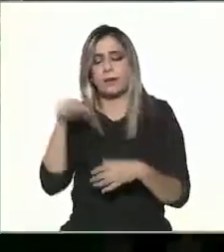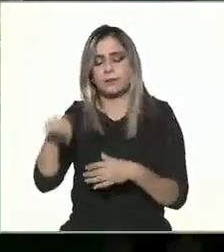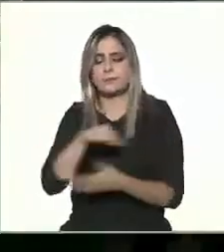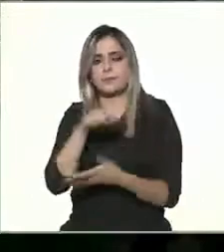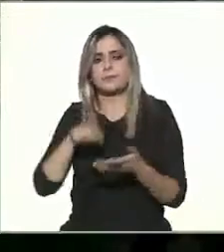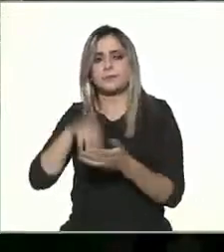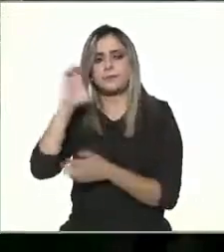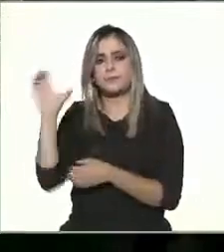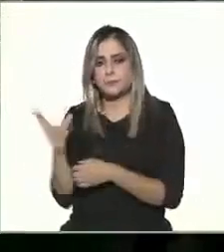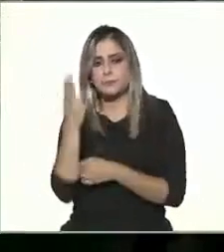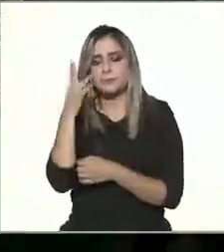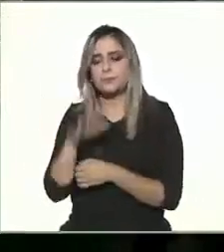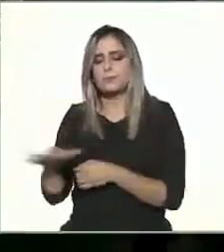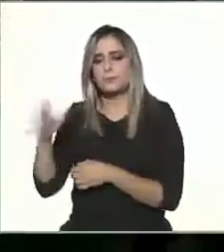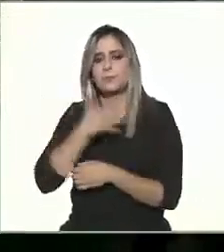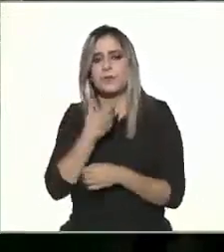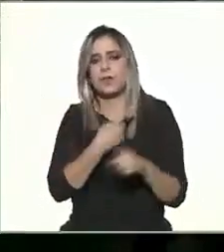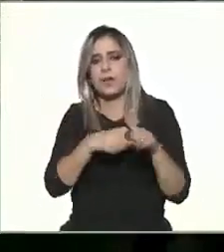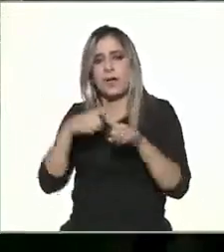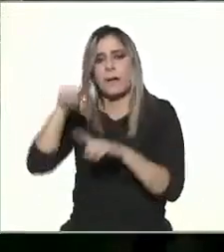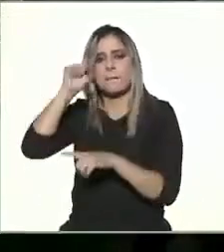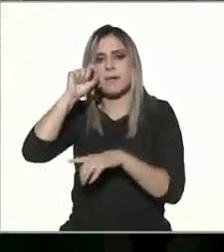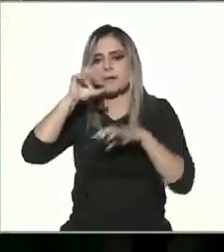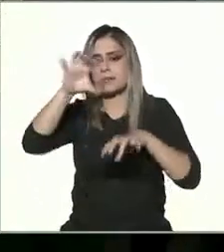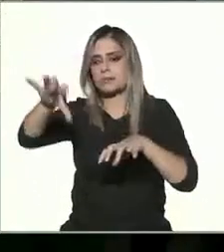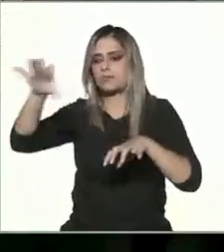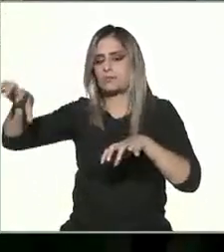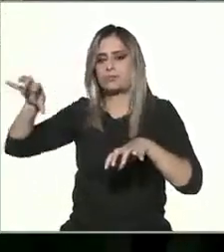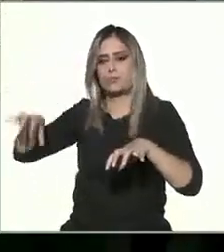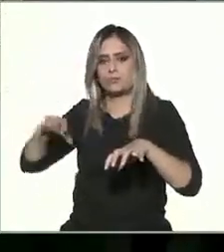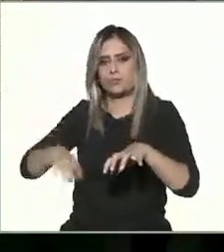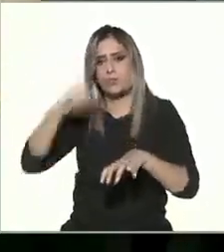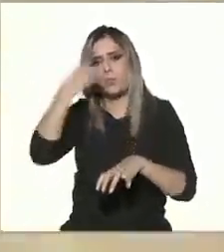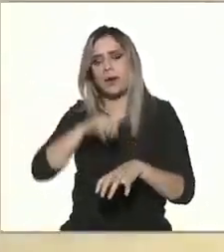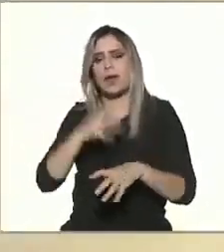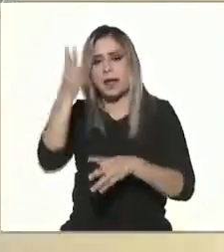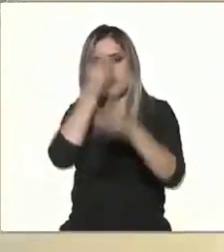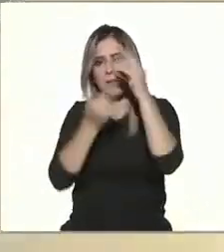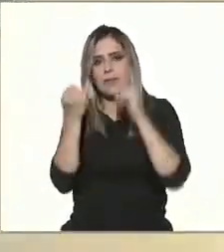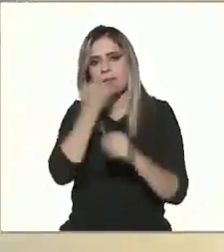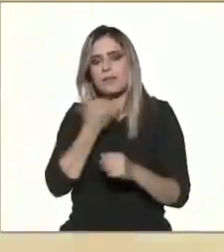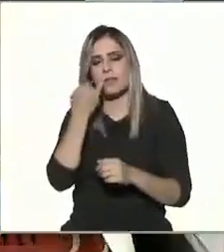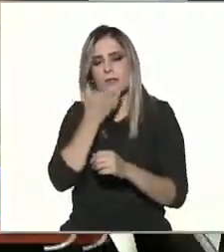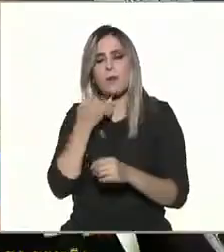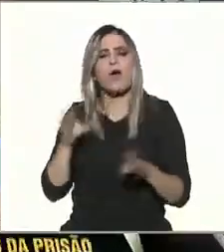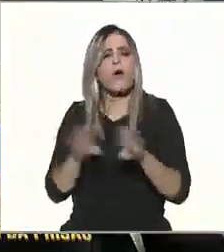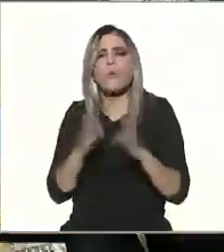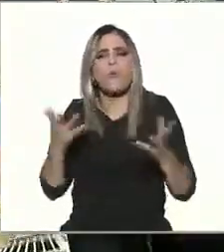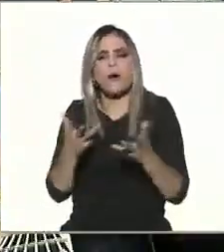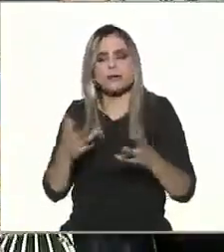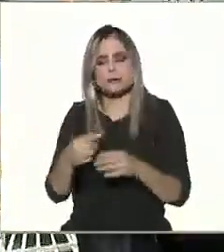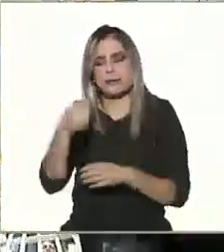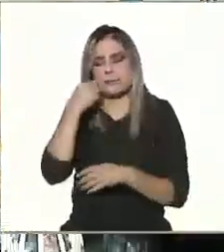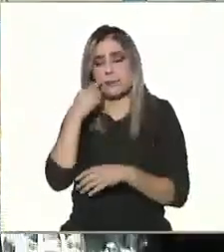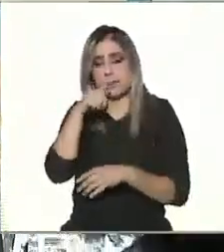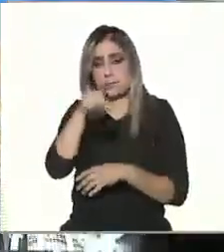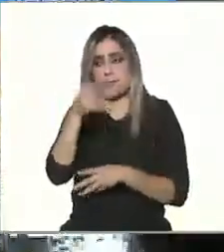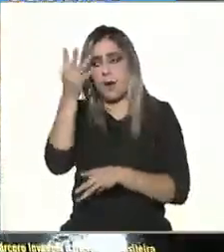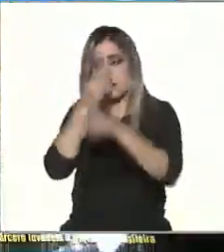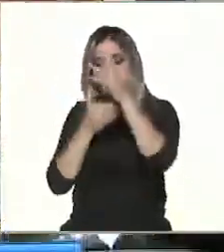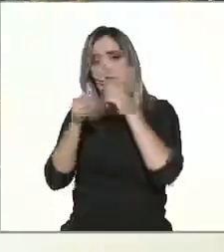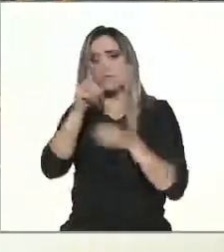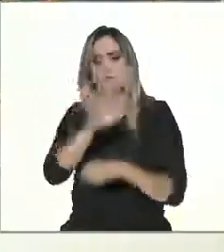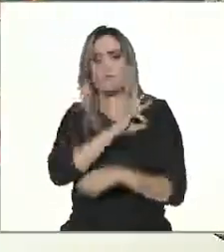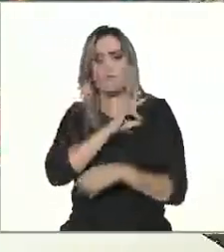y en toda la UNAM tenemos 20 mediatecas. ¿Cómo puedes aprender esta lengua? Muy sencillo. Para poder aprender estas lenguas, puedes